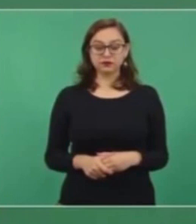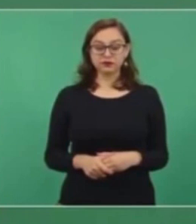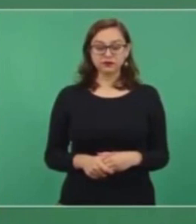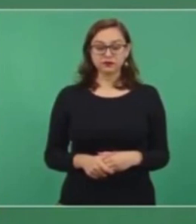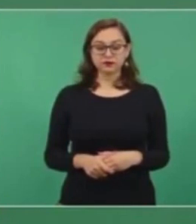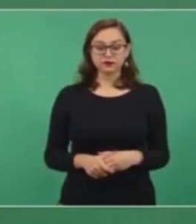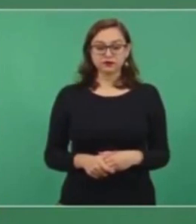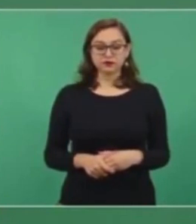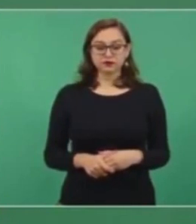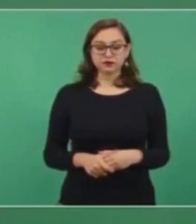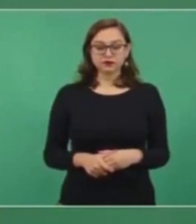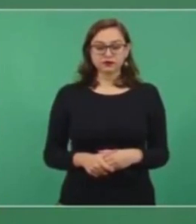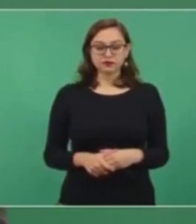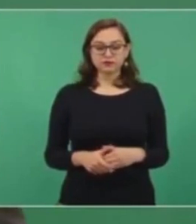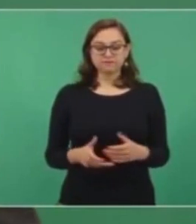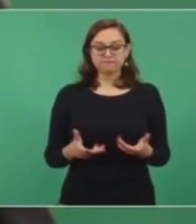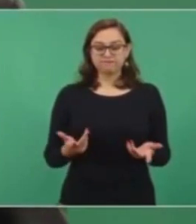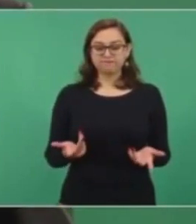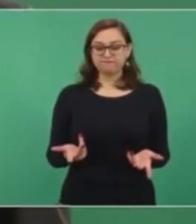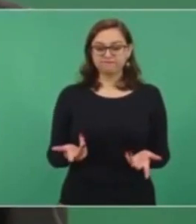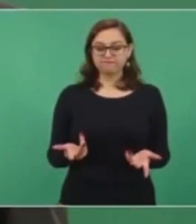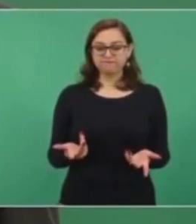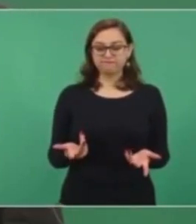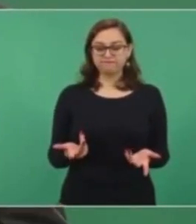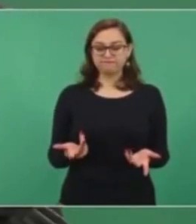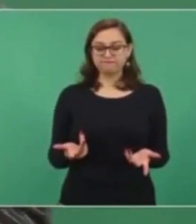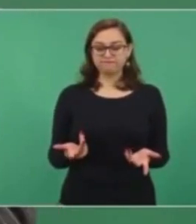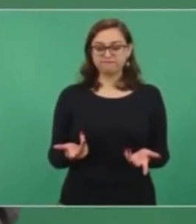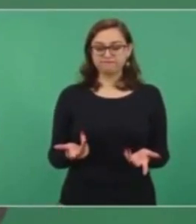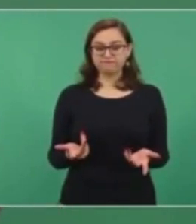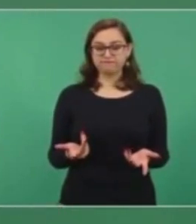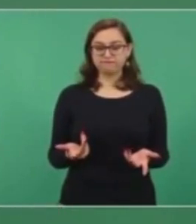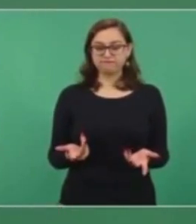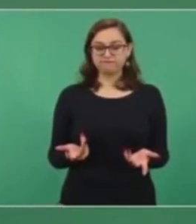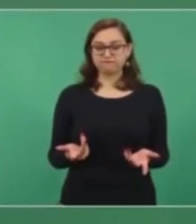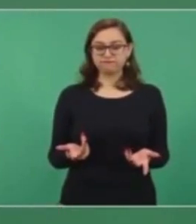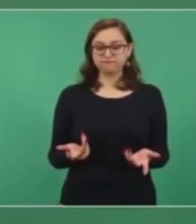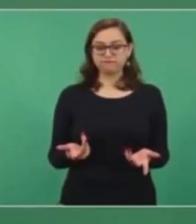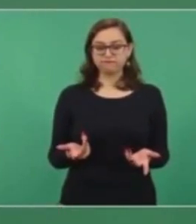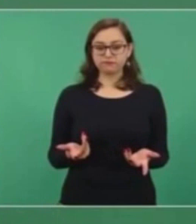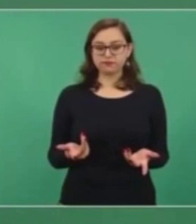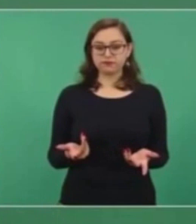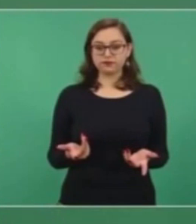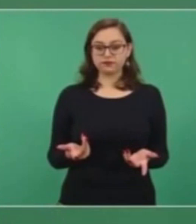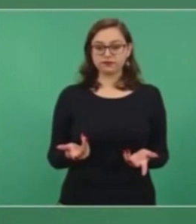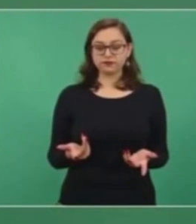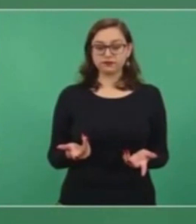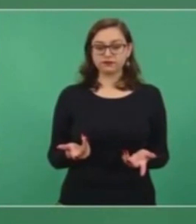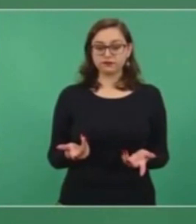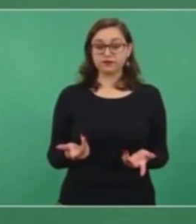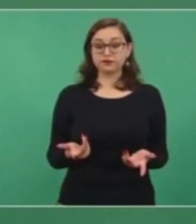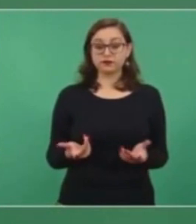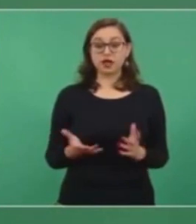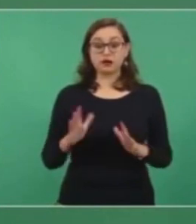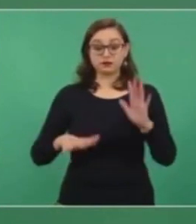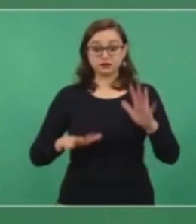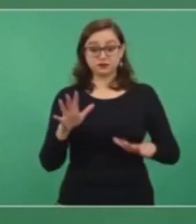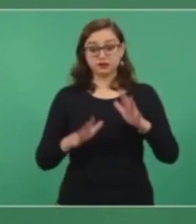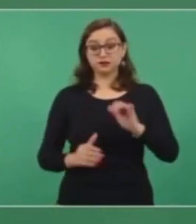cargos